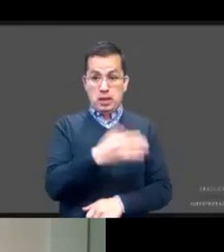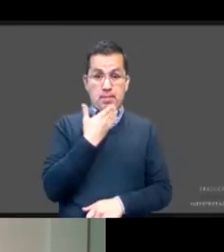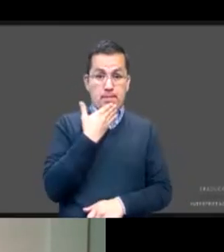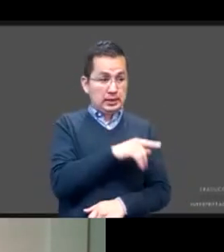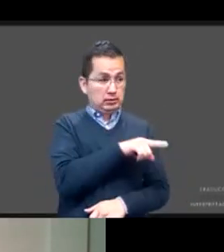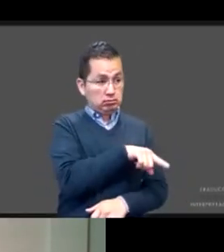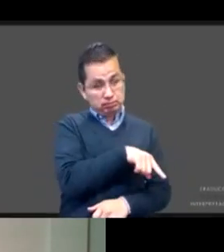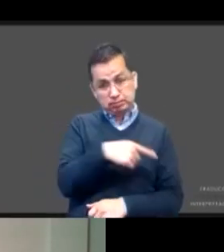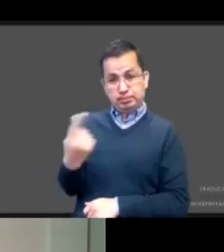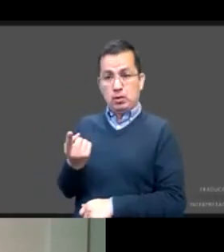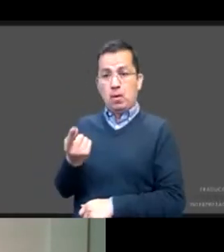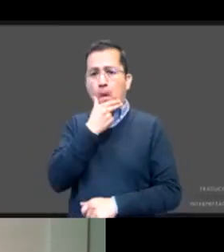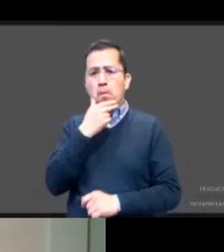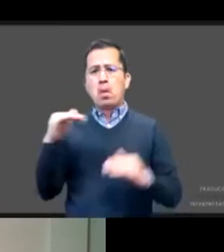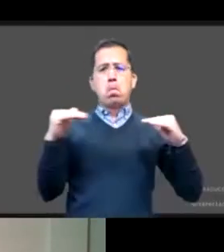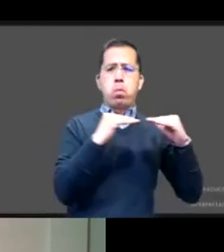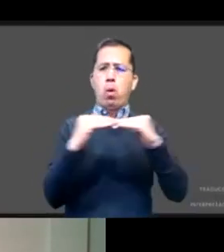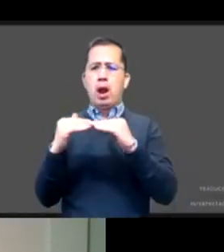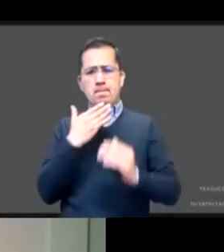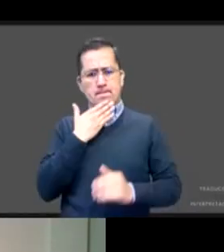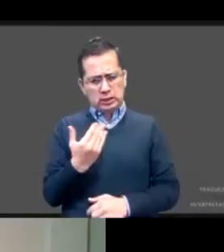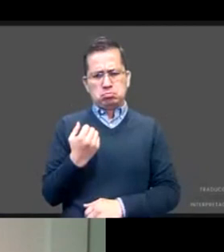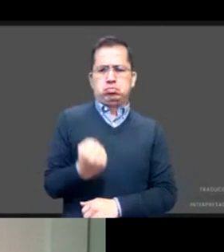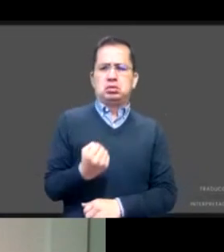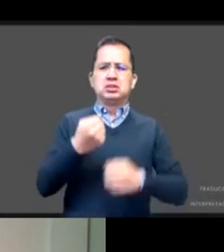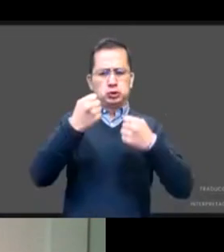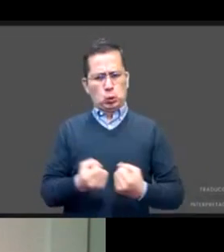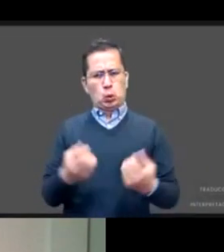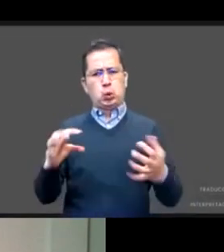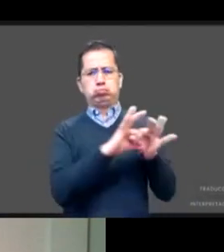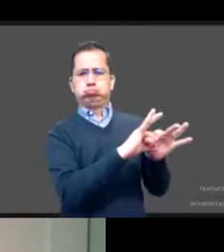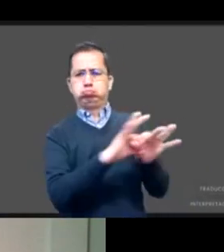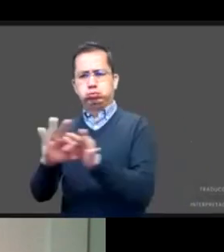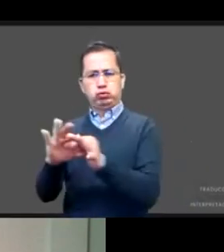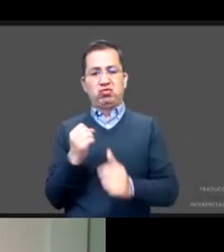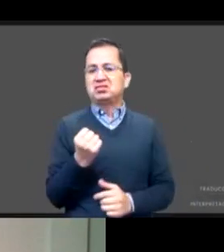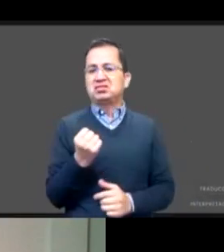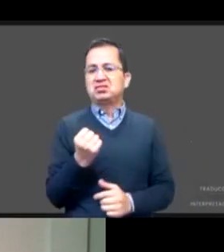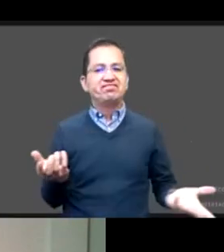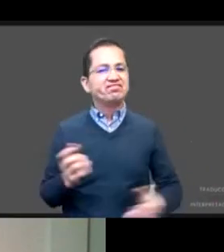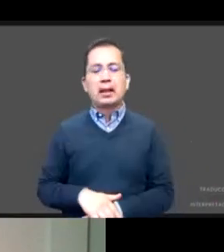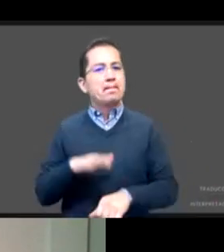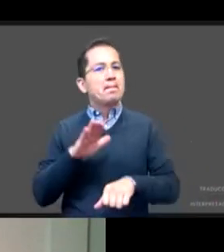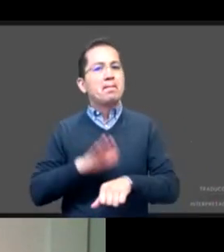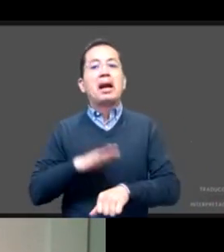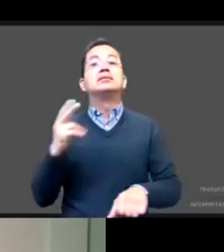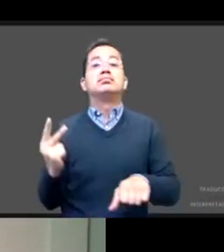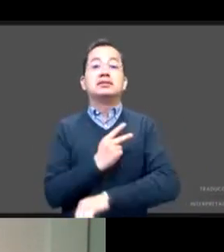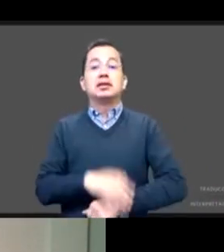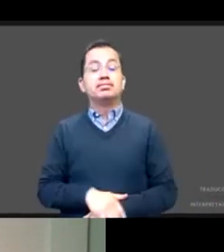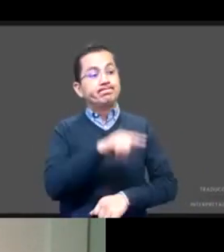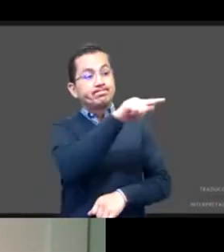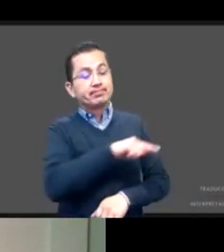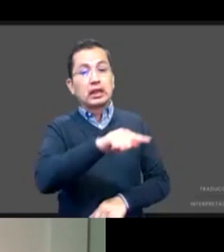sustentables y fuertes. Generalmente, este proceso se da en momentos en que las chicas no tienen